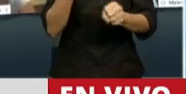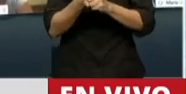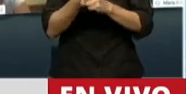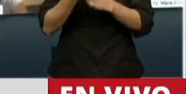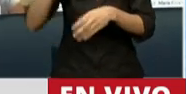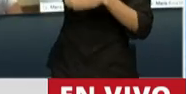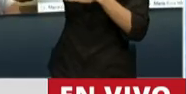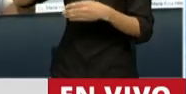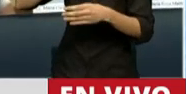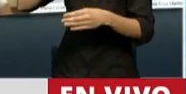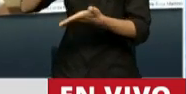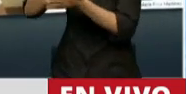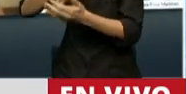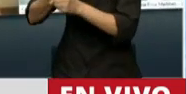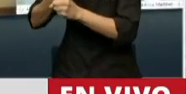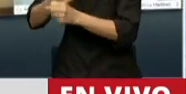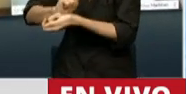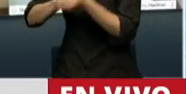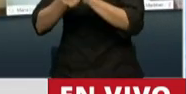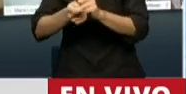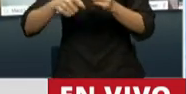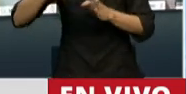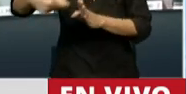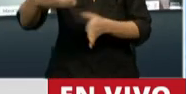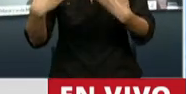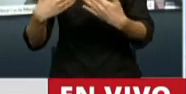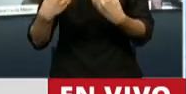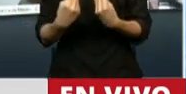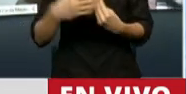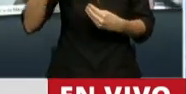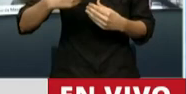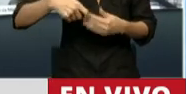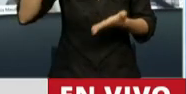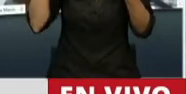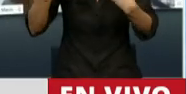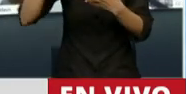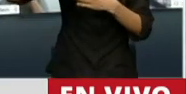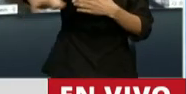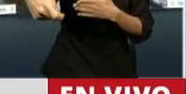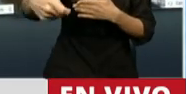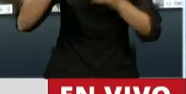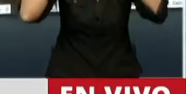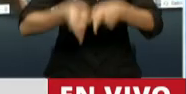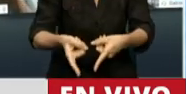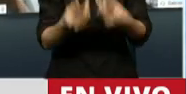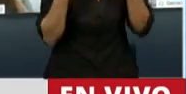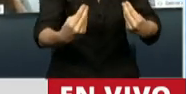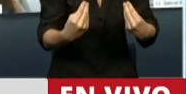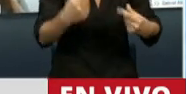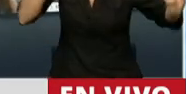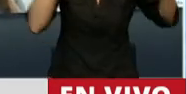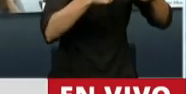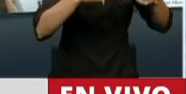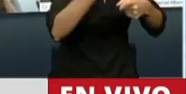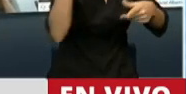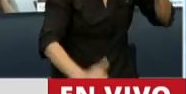pagable. Una deuda sustentable es una deuda que se pueda pagar y que sea compatible con el objetivo principal